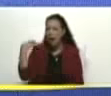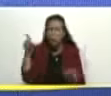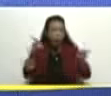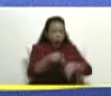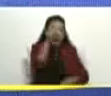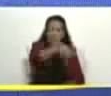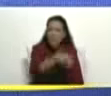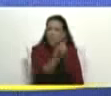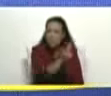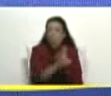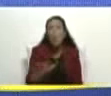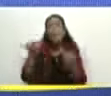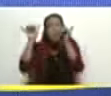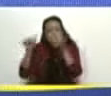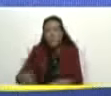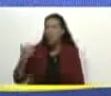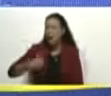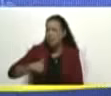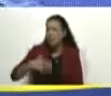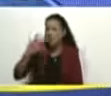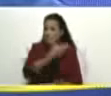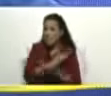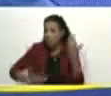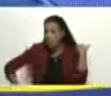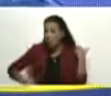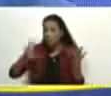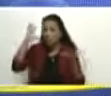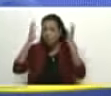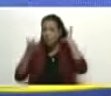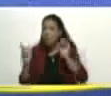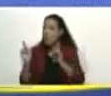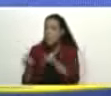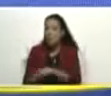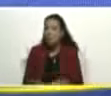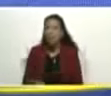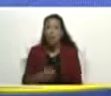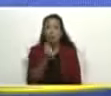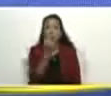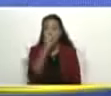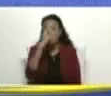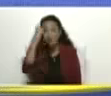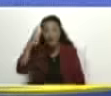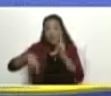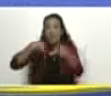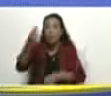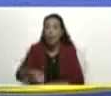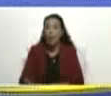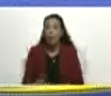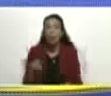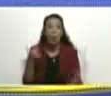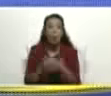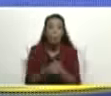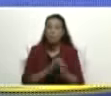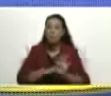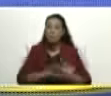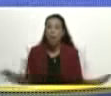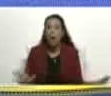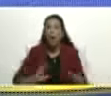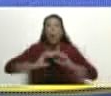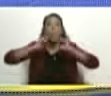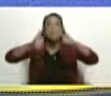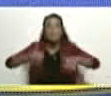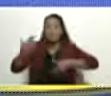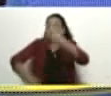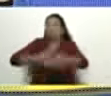y el pueblo venezolano le dio la respuesta 11 días después y ahí empezó todo lo que estamos